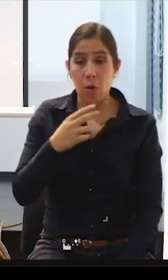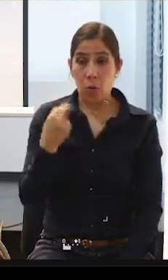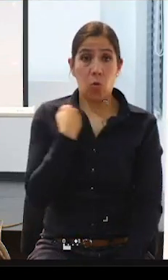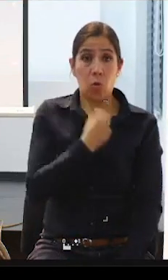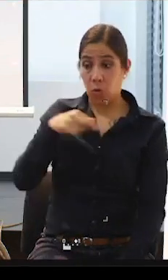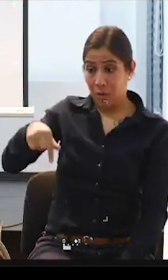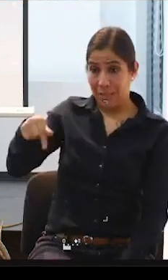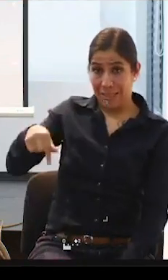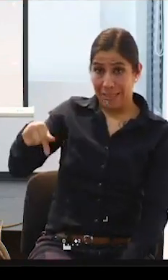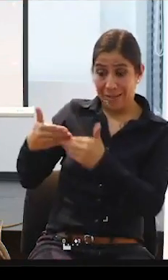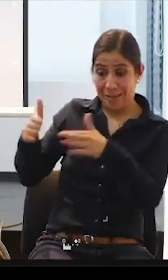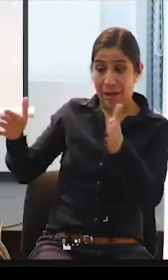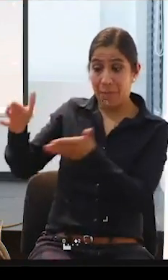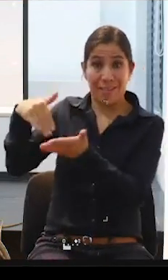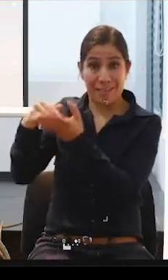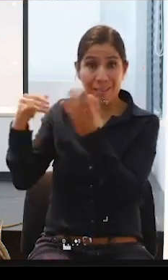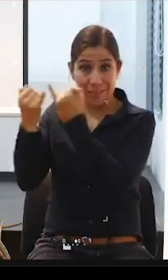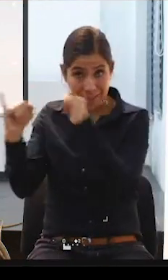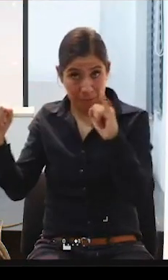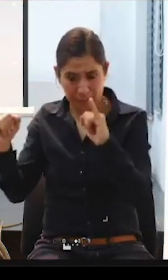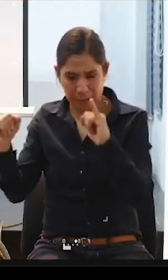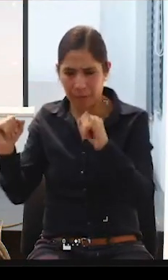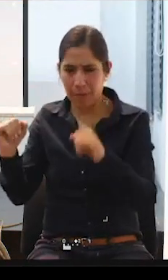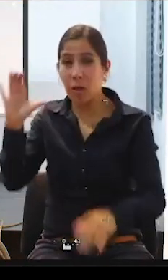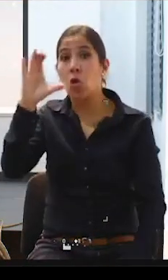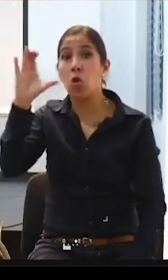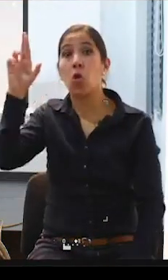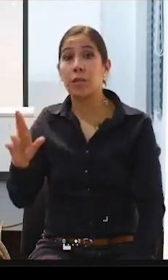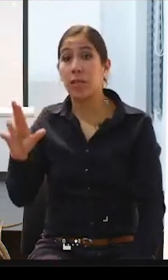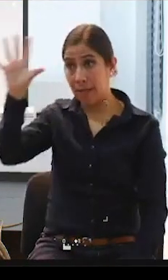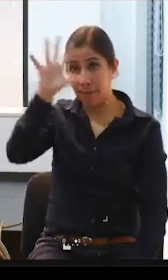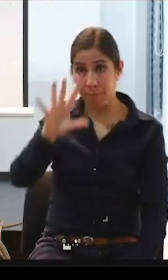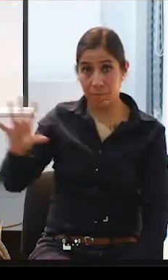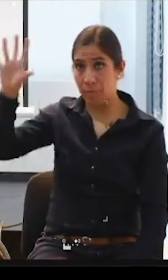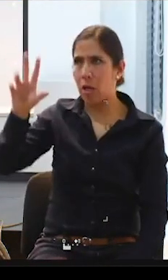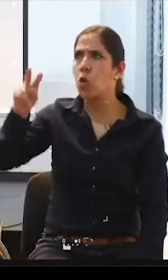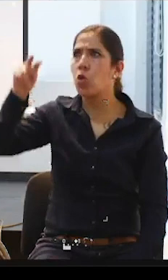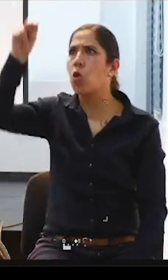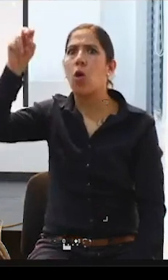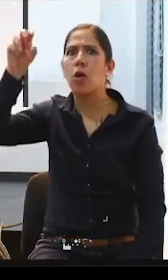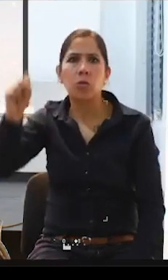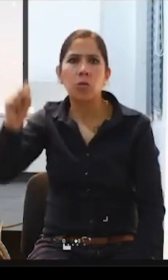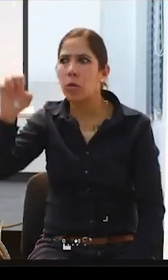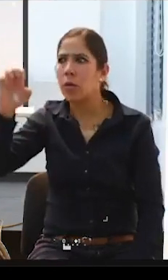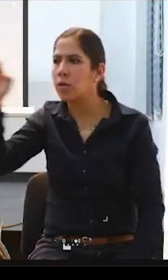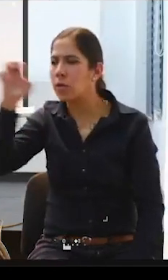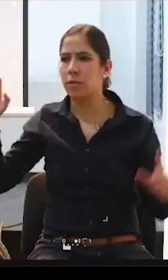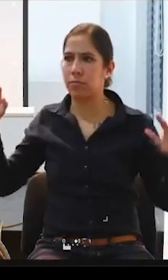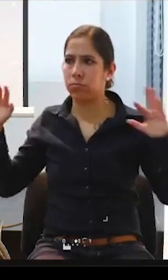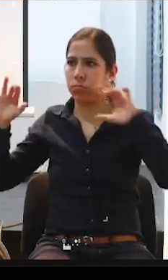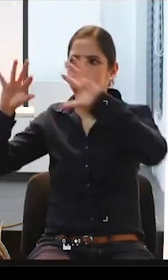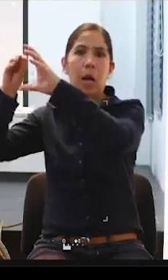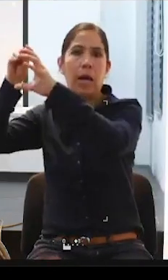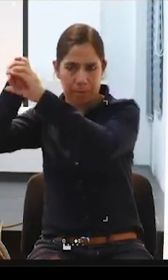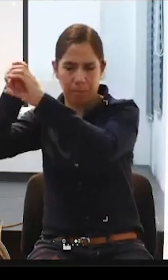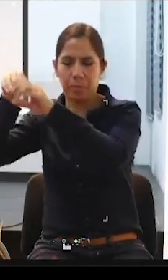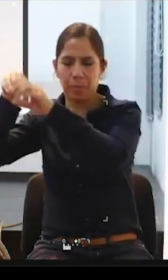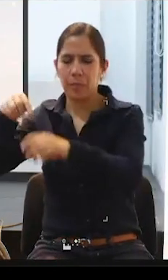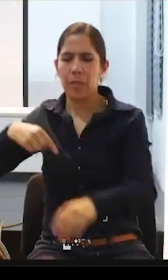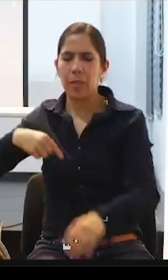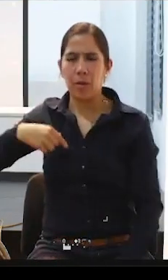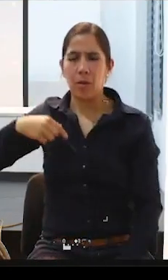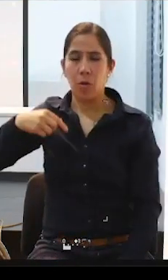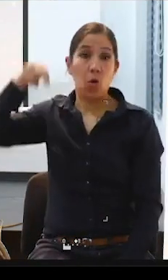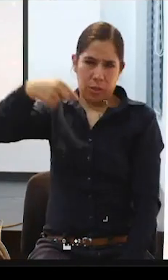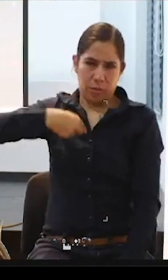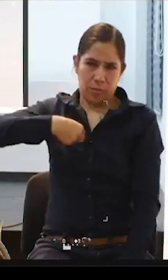decía nos vinimos de diferentes regiones yo soy de la región norte del país y recuerdo una vez que mi papá le decía a mi mamá yo los